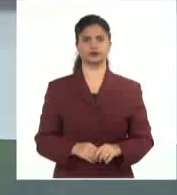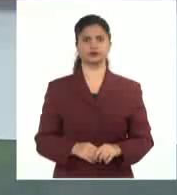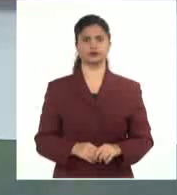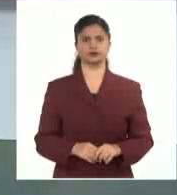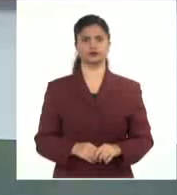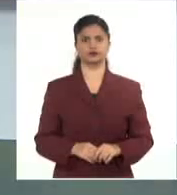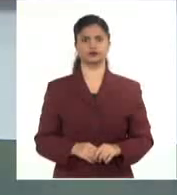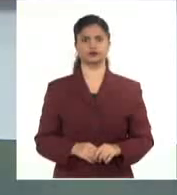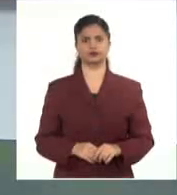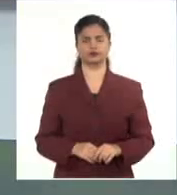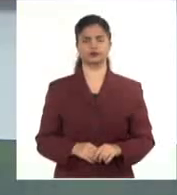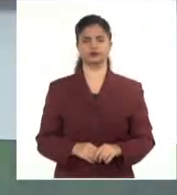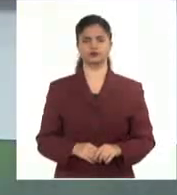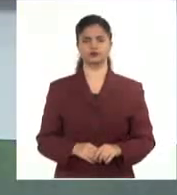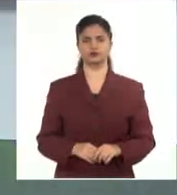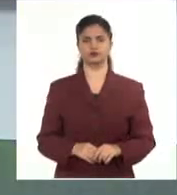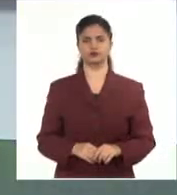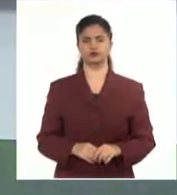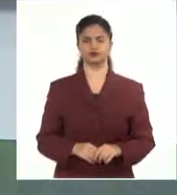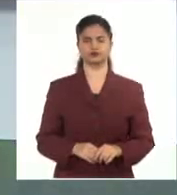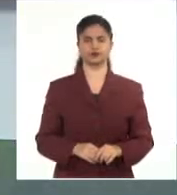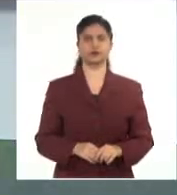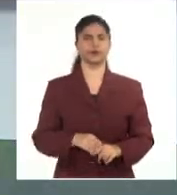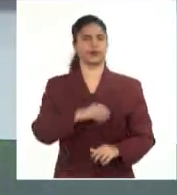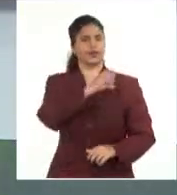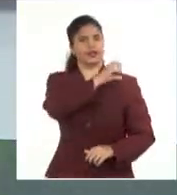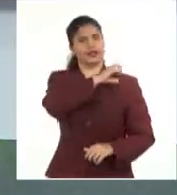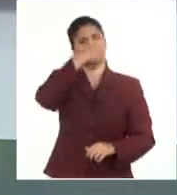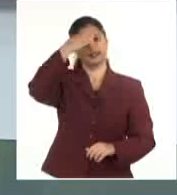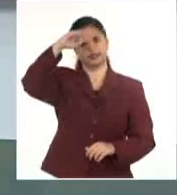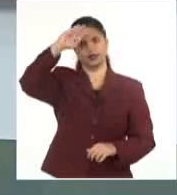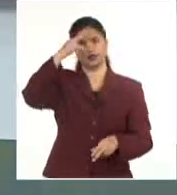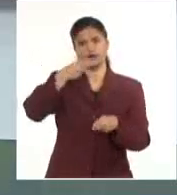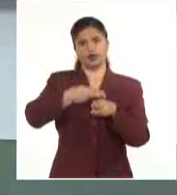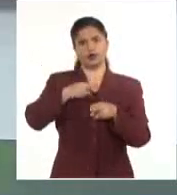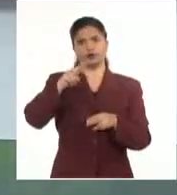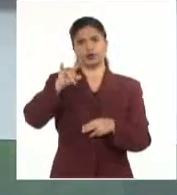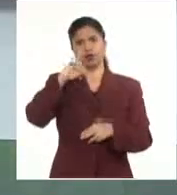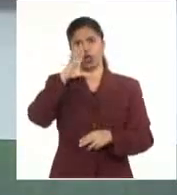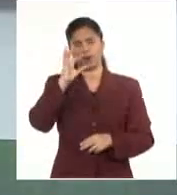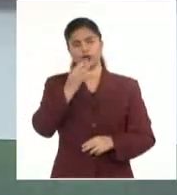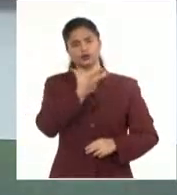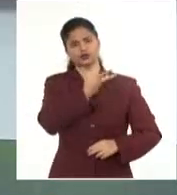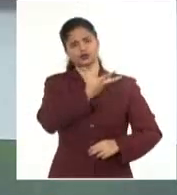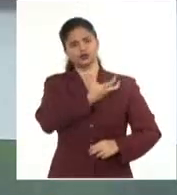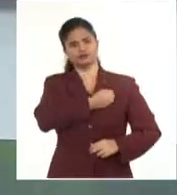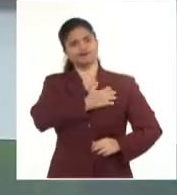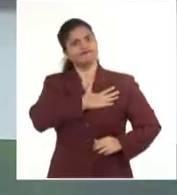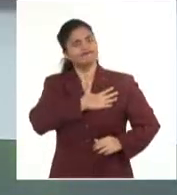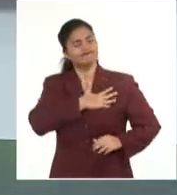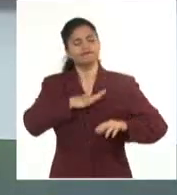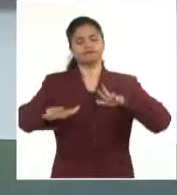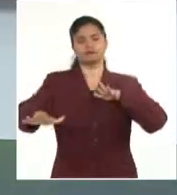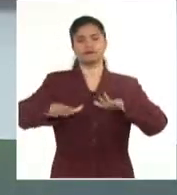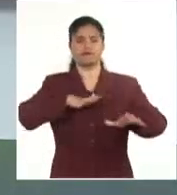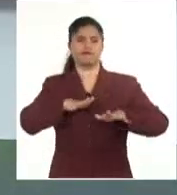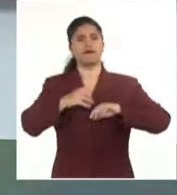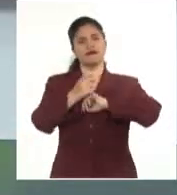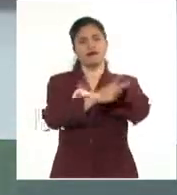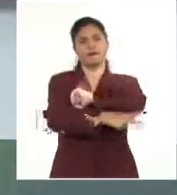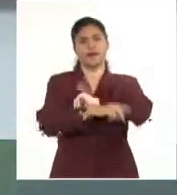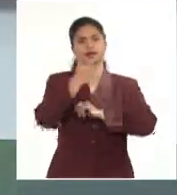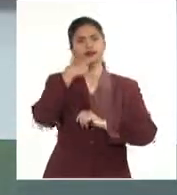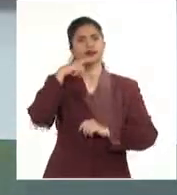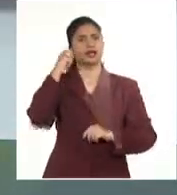El canciller de Cuba, Bruno Rodríguez Parrilla, lamentó el devastador terremoto ocurrido en el oeste de Afganistán que provocó considerables daños materiales y